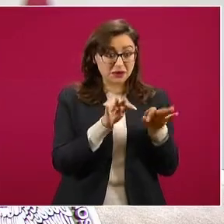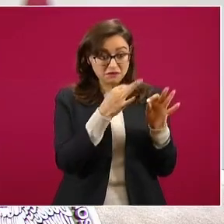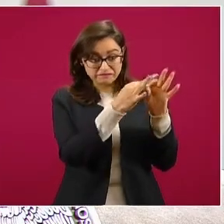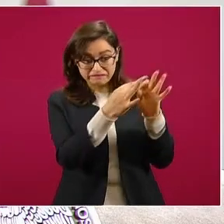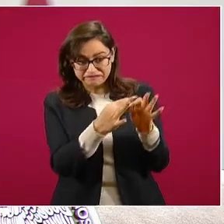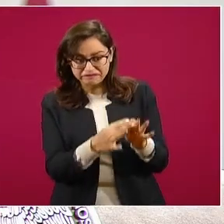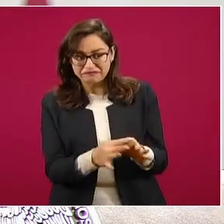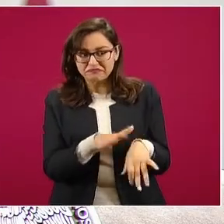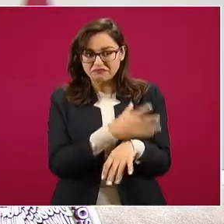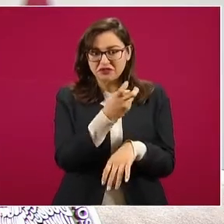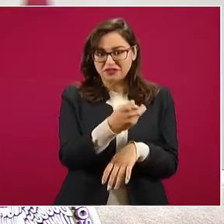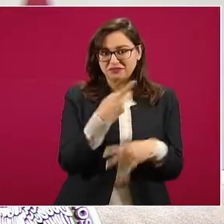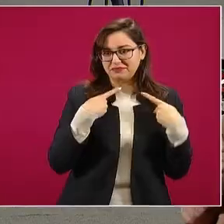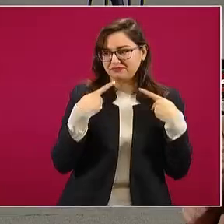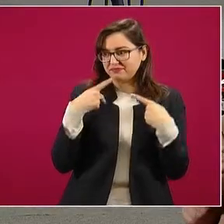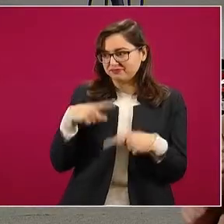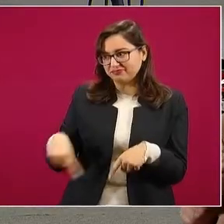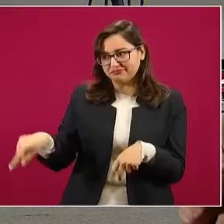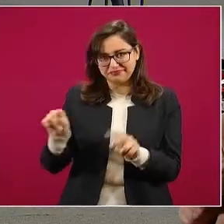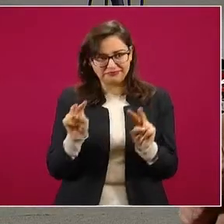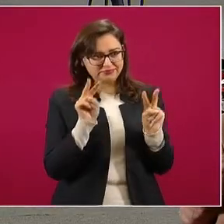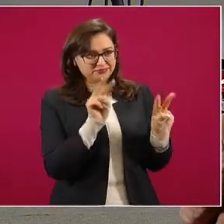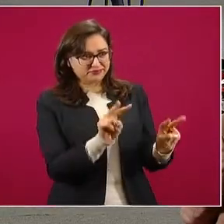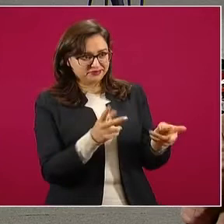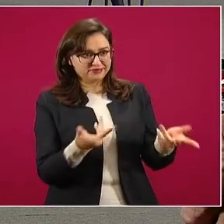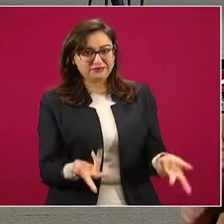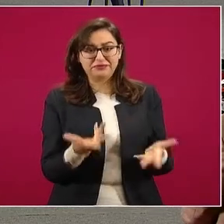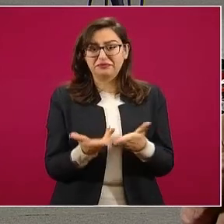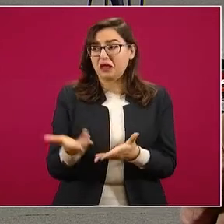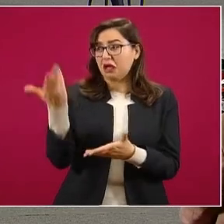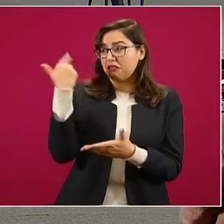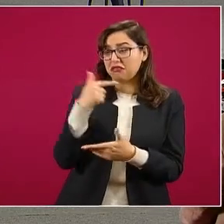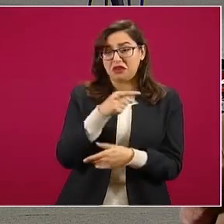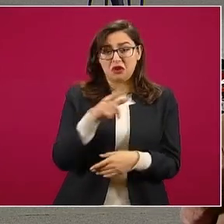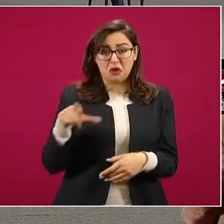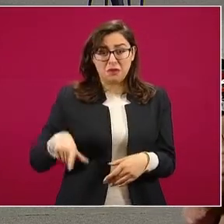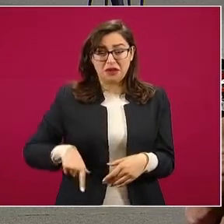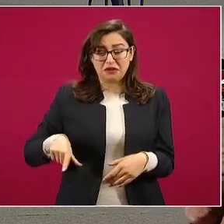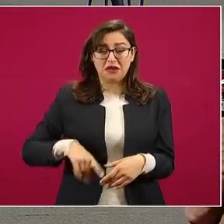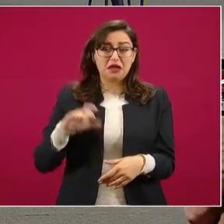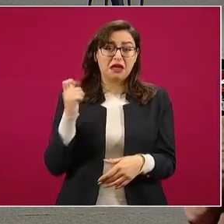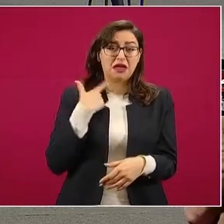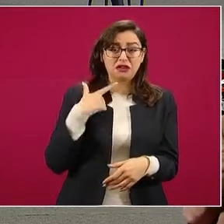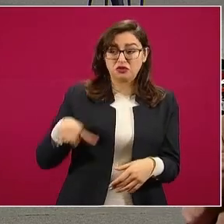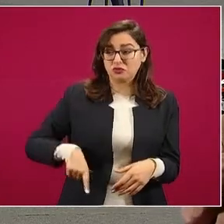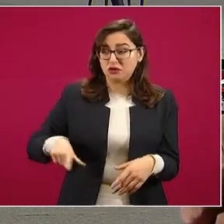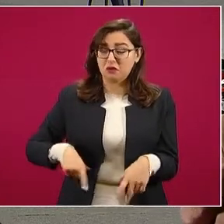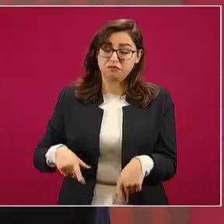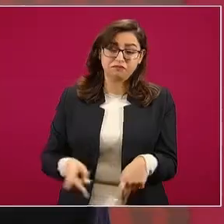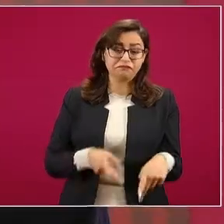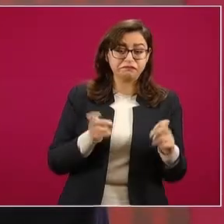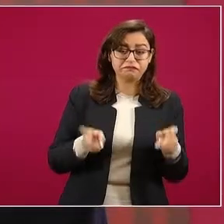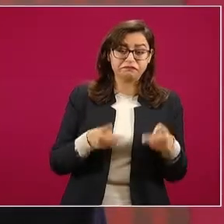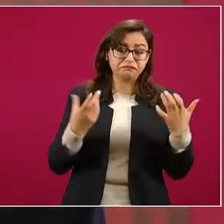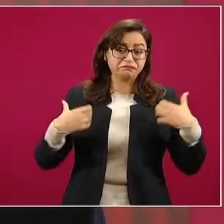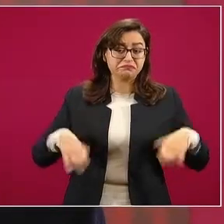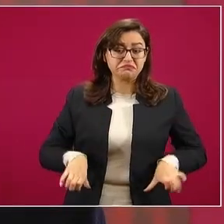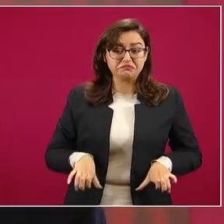está entregando todo lo que antes se robaban y por eso la gente está